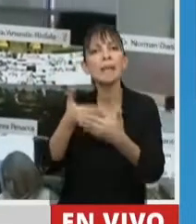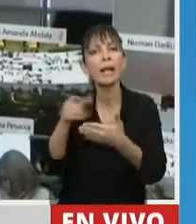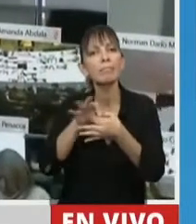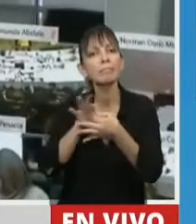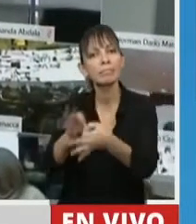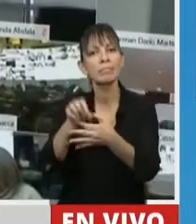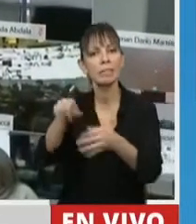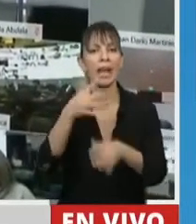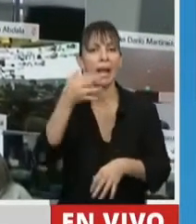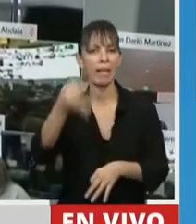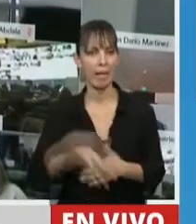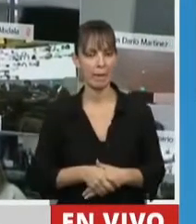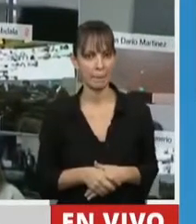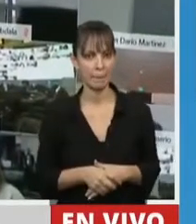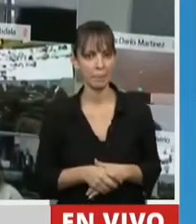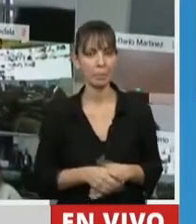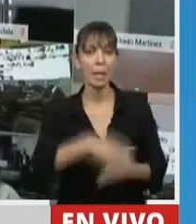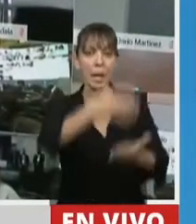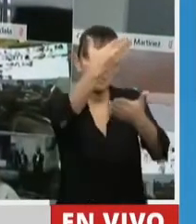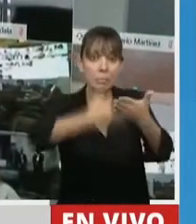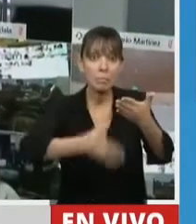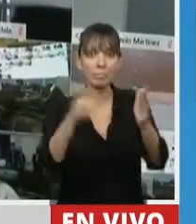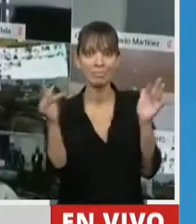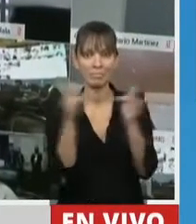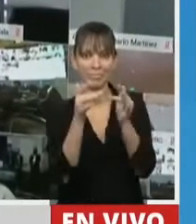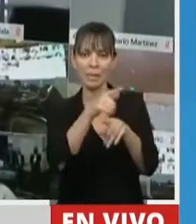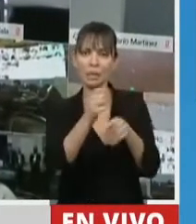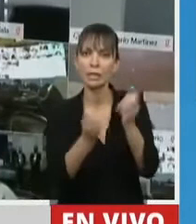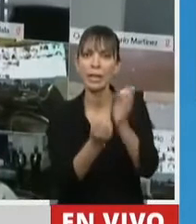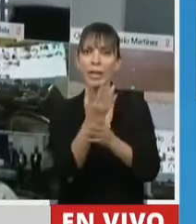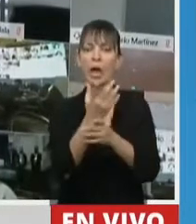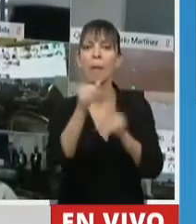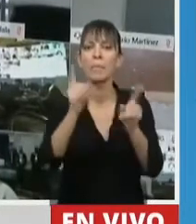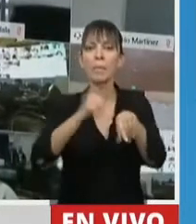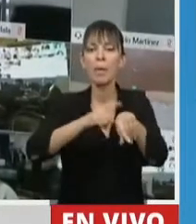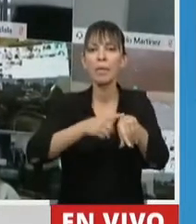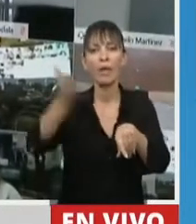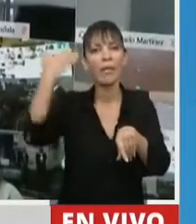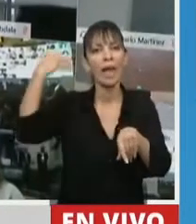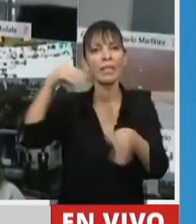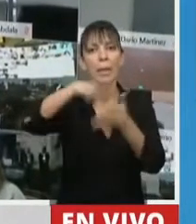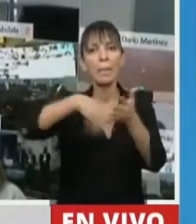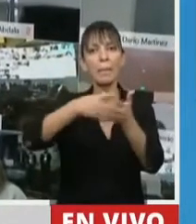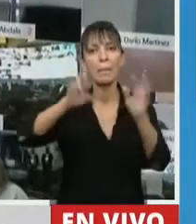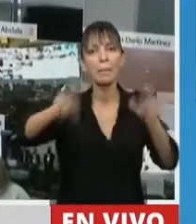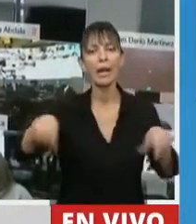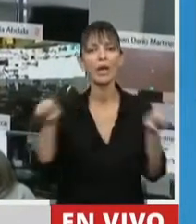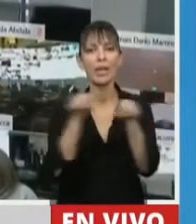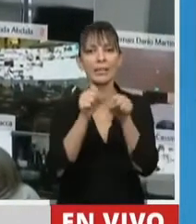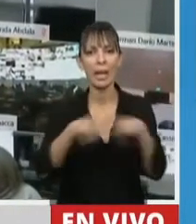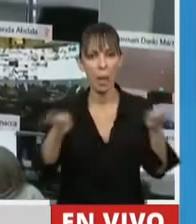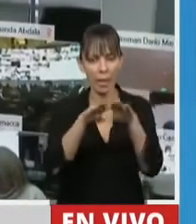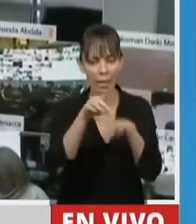Muchísimos contenidos y el primer portal educativo se desarrolló mientras transitó el Conectar Igualdad. La verdad que